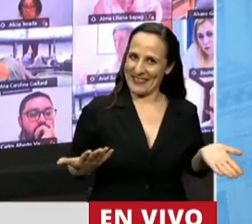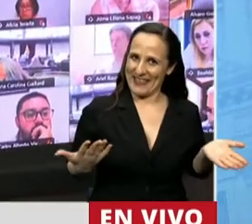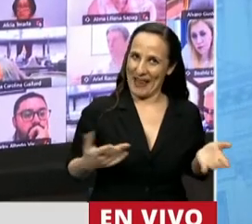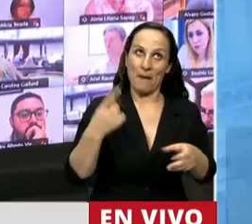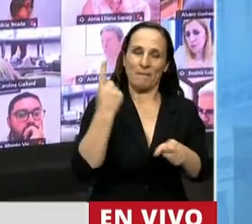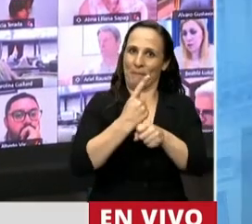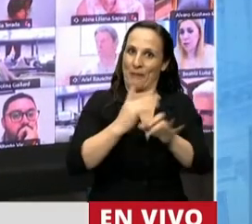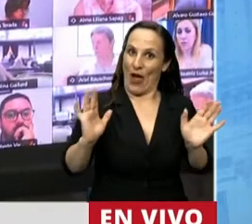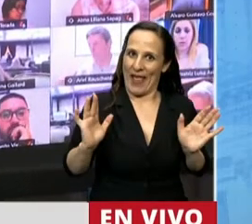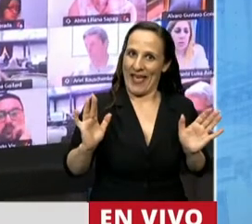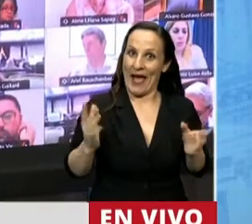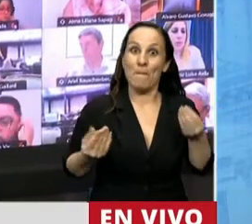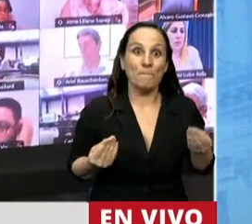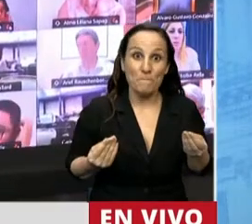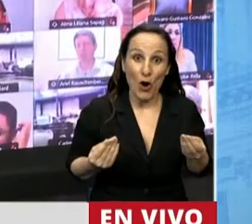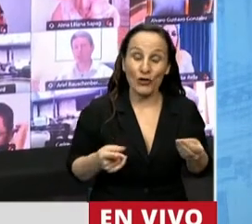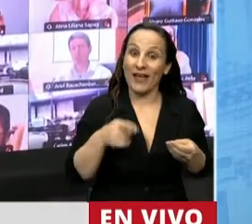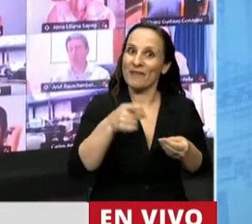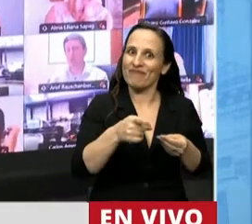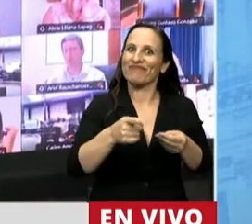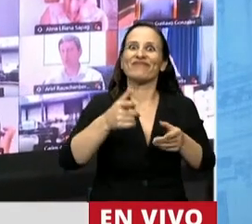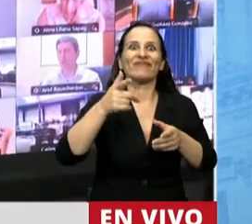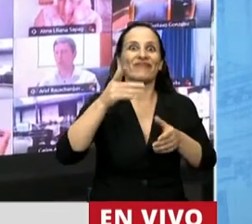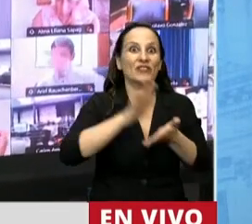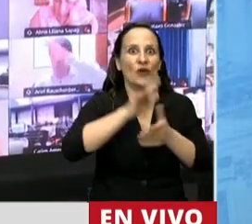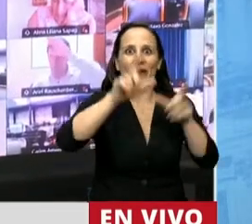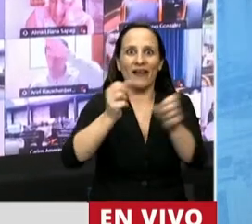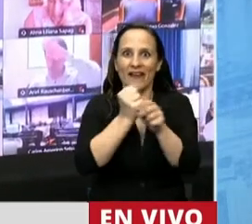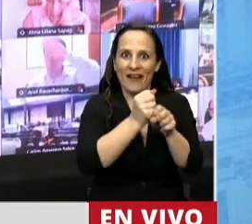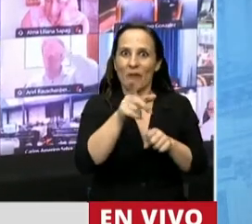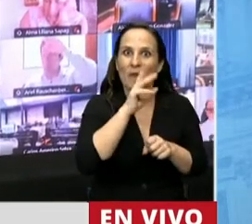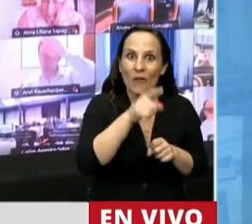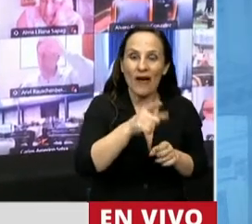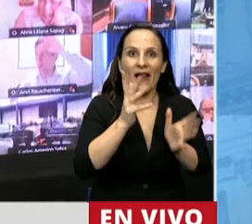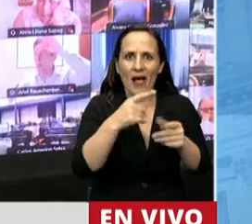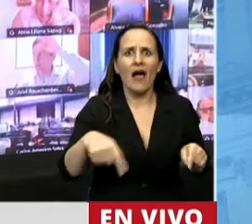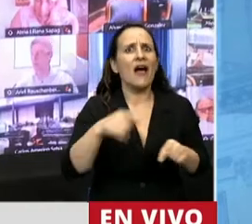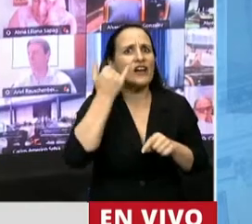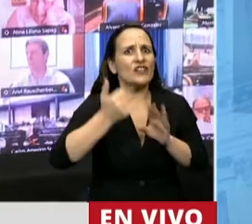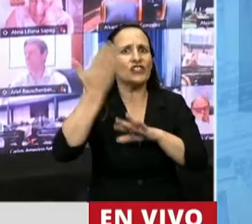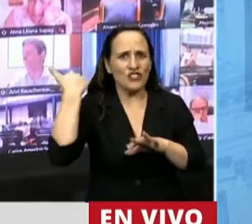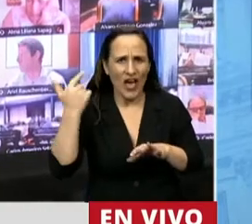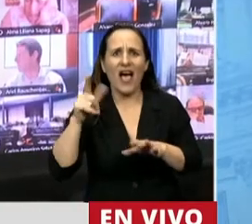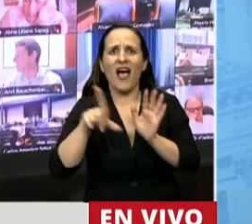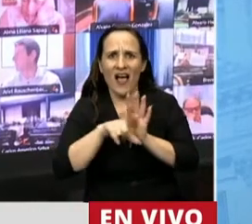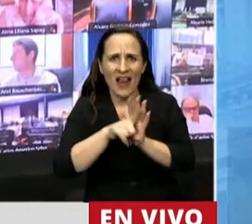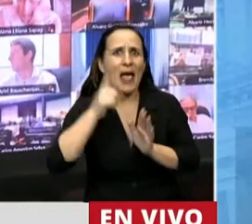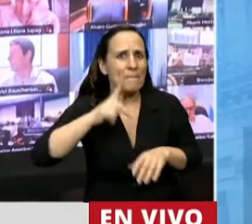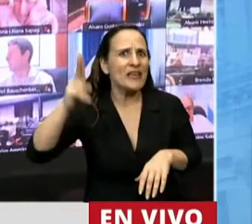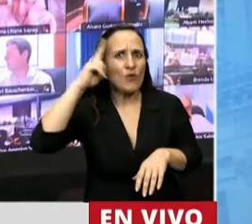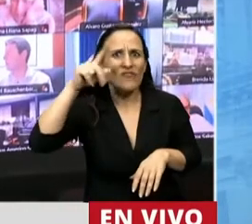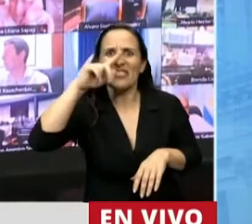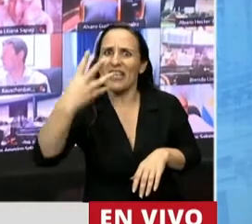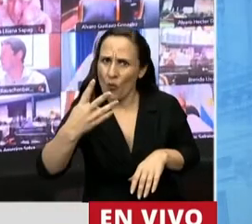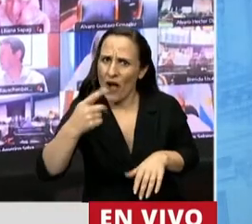previsión del trato discriminatorio en el ámbito laboral estaba contenciada en la ley del Maestro Centeno ya por el 1974,